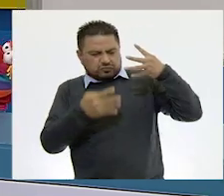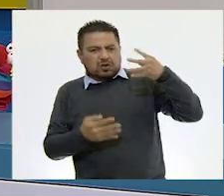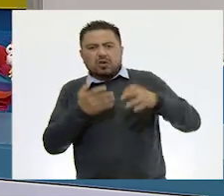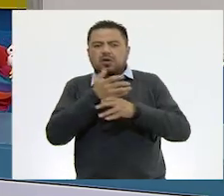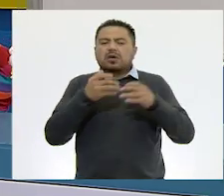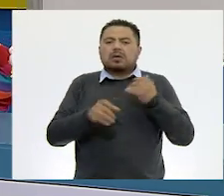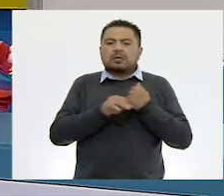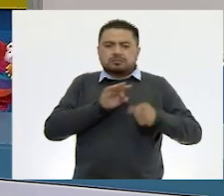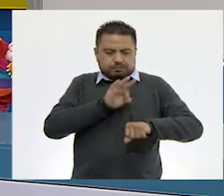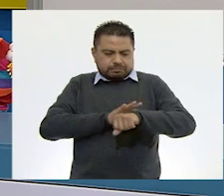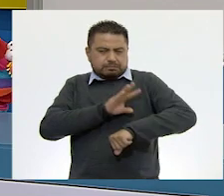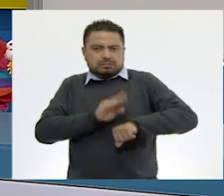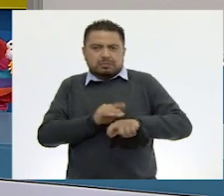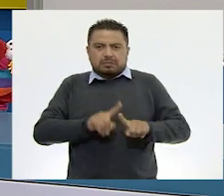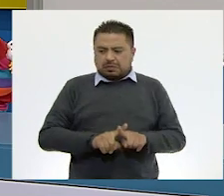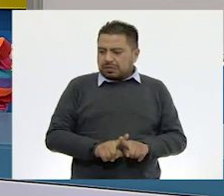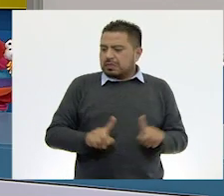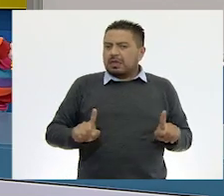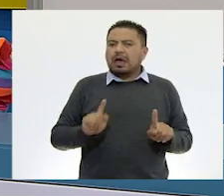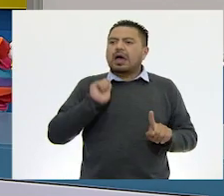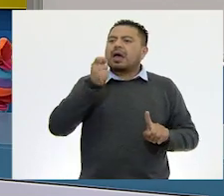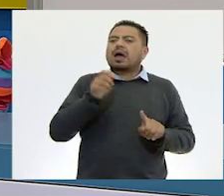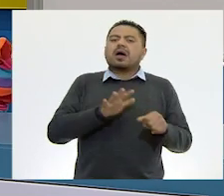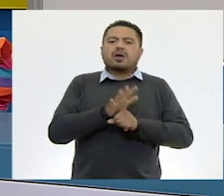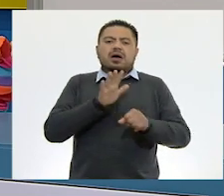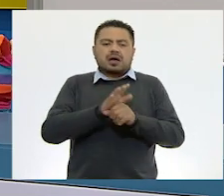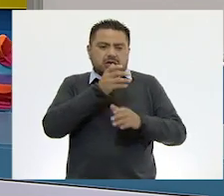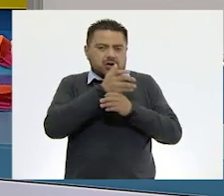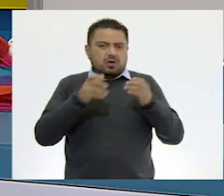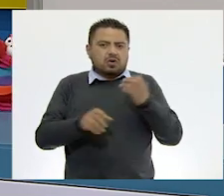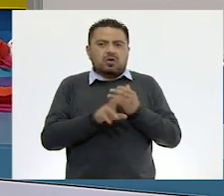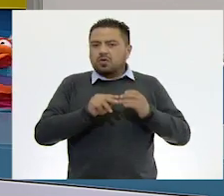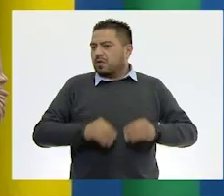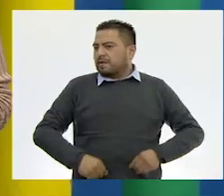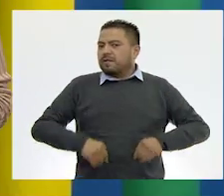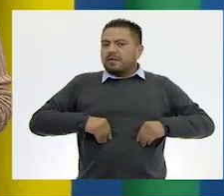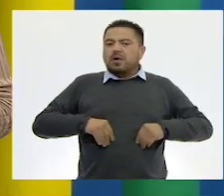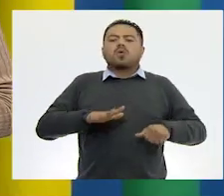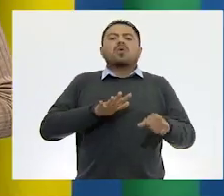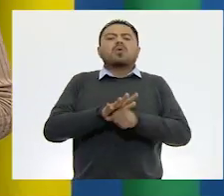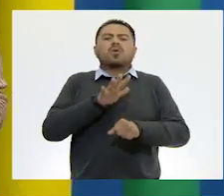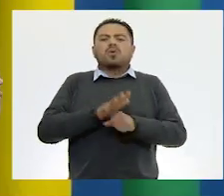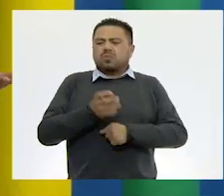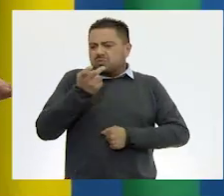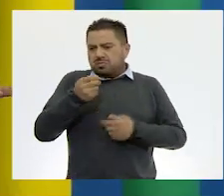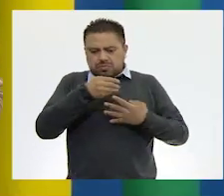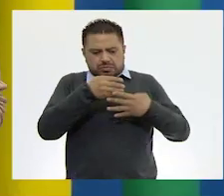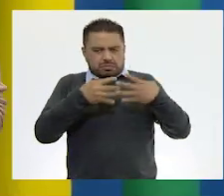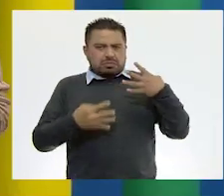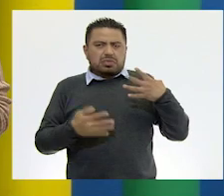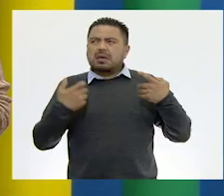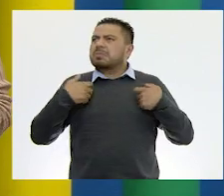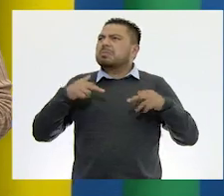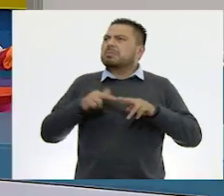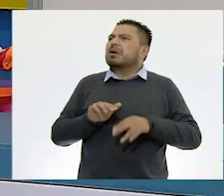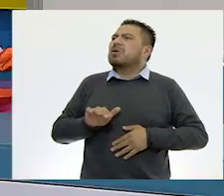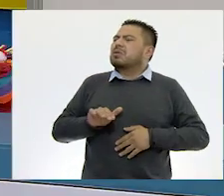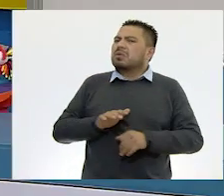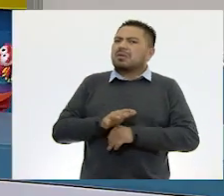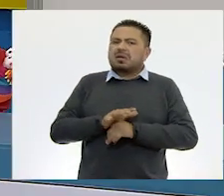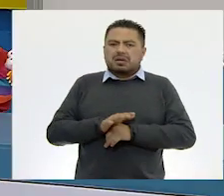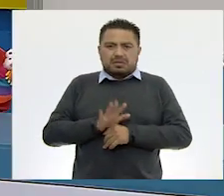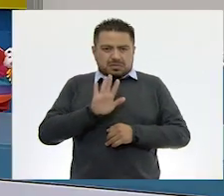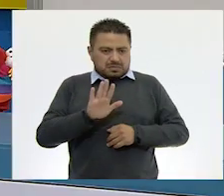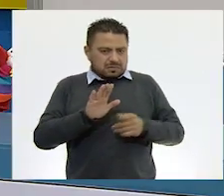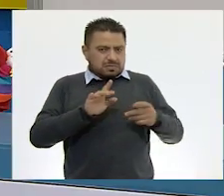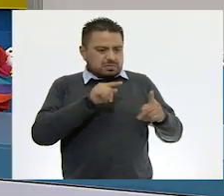que les permiten diferenciarse de aquellos elementos no vivos. ¿Y cuáles son esas características, maestra? Las